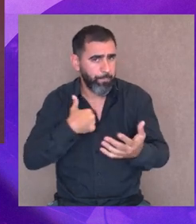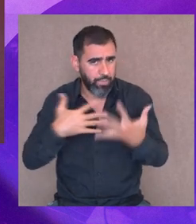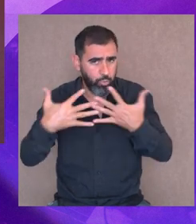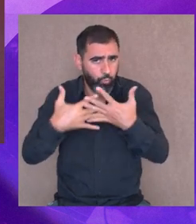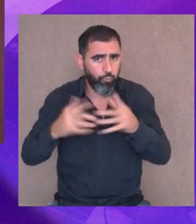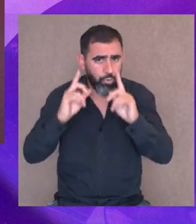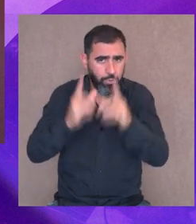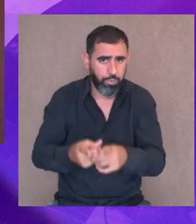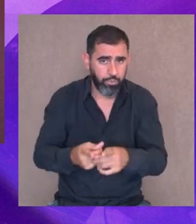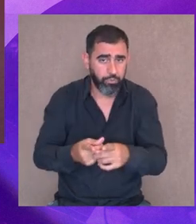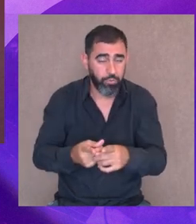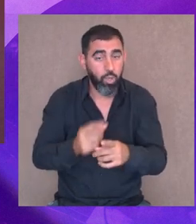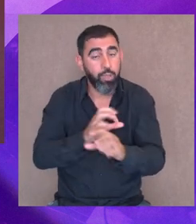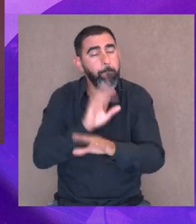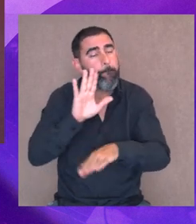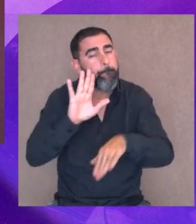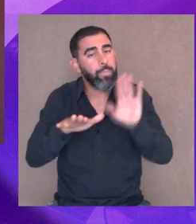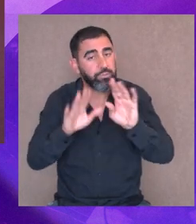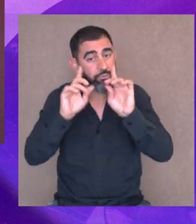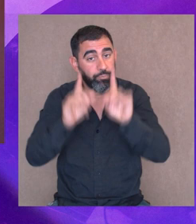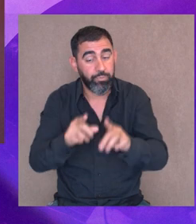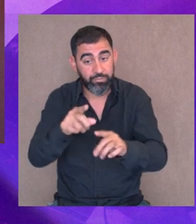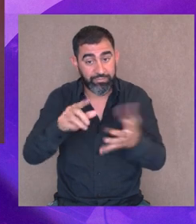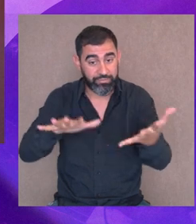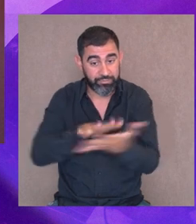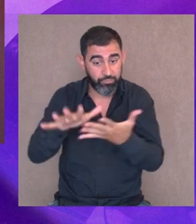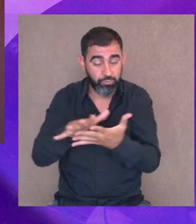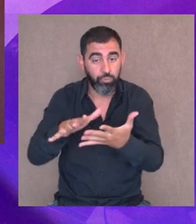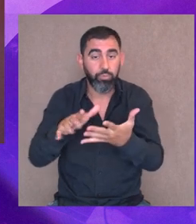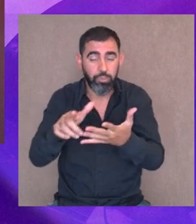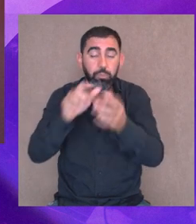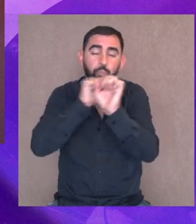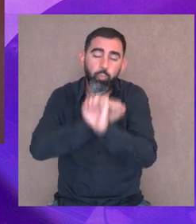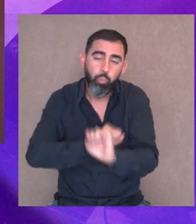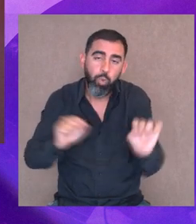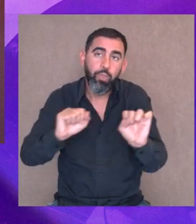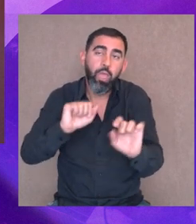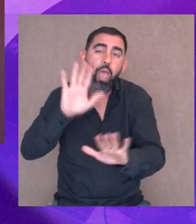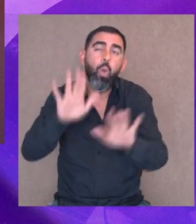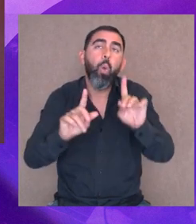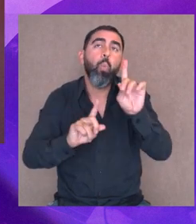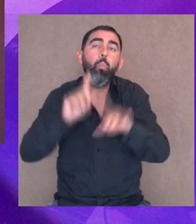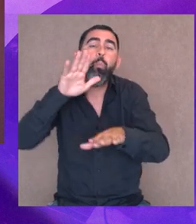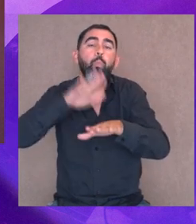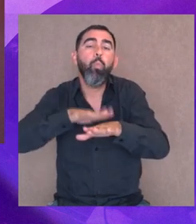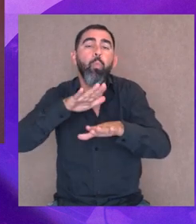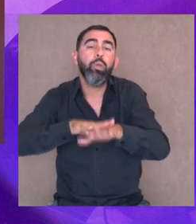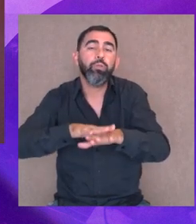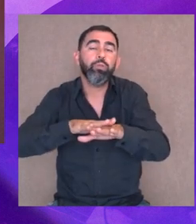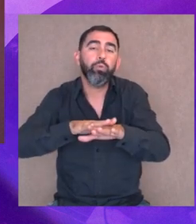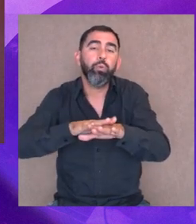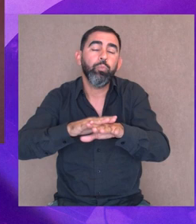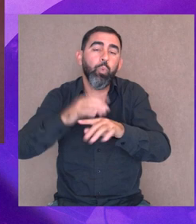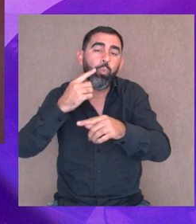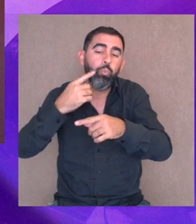no será que esto me está pasando y sobre todo que todo esto que hagamos pueda en algún momento ir mucho